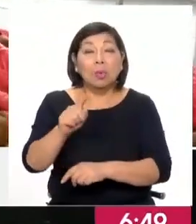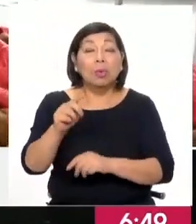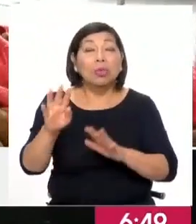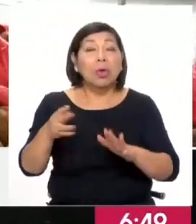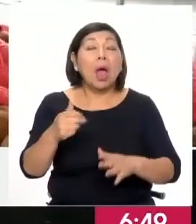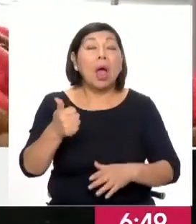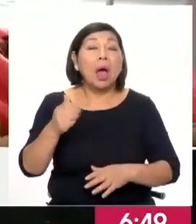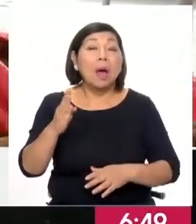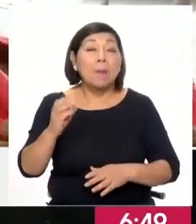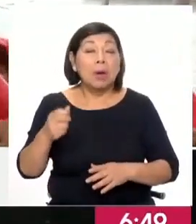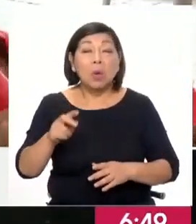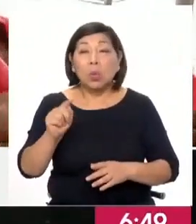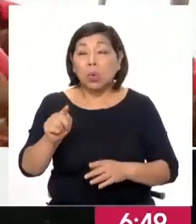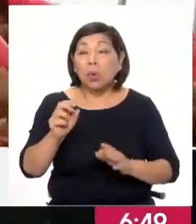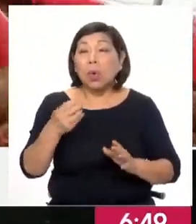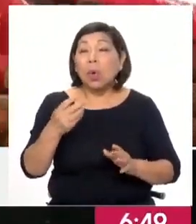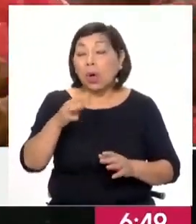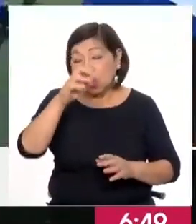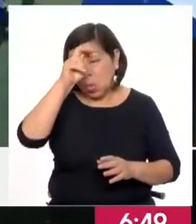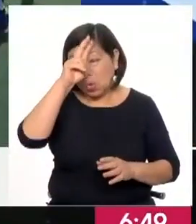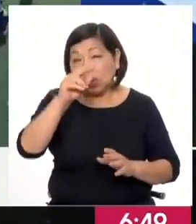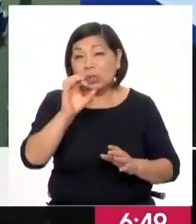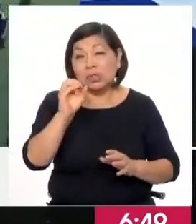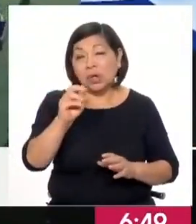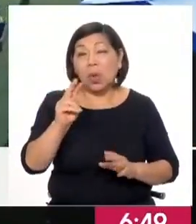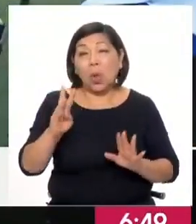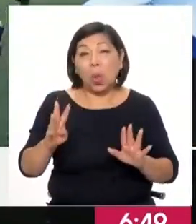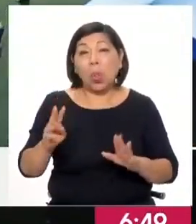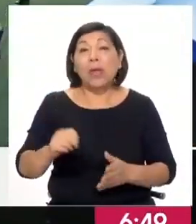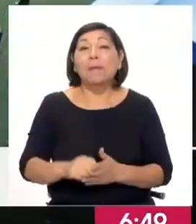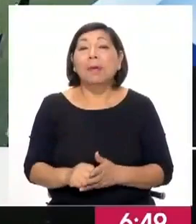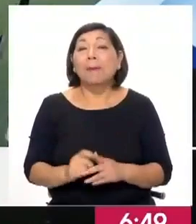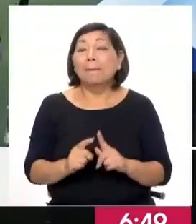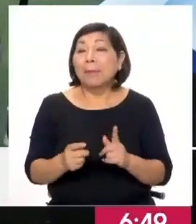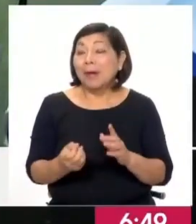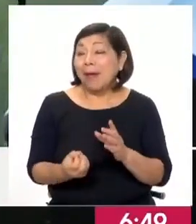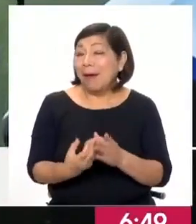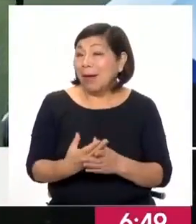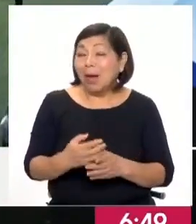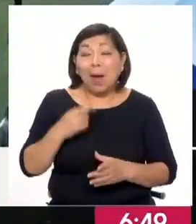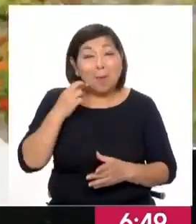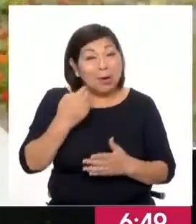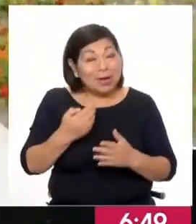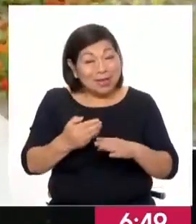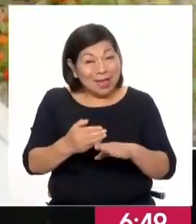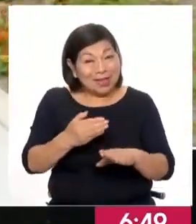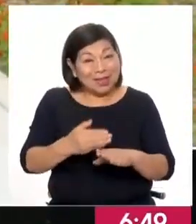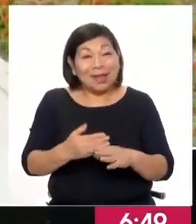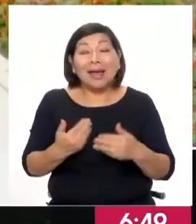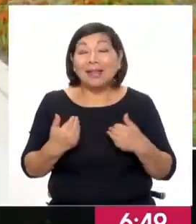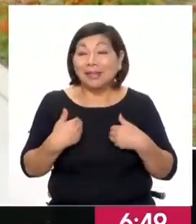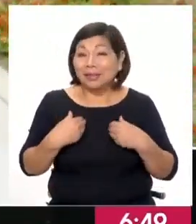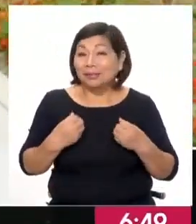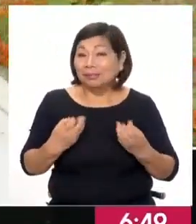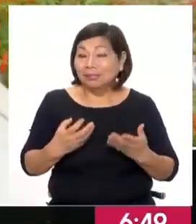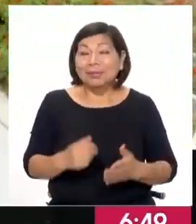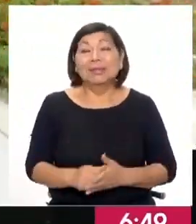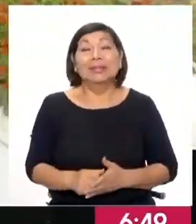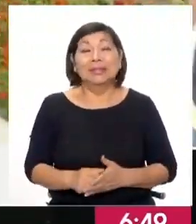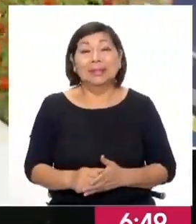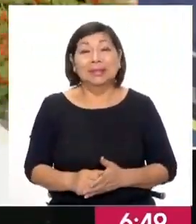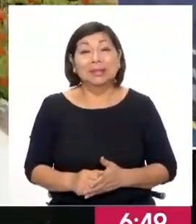Abancay 1.14%, Cusco 1.09%, y, lógicamente, Arequipa y Puno, ya lo mencionaste, y tiene que ver con las